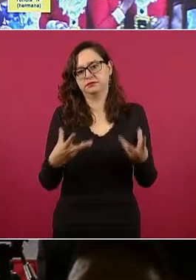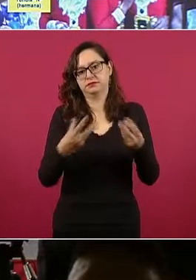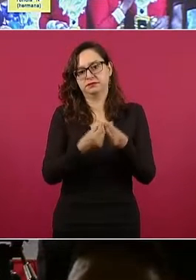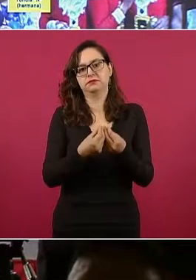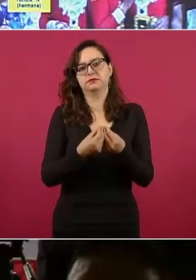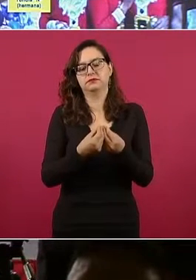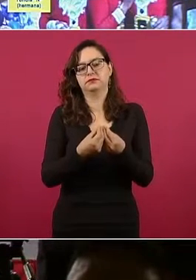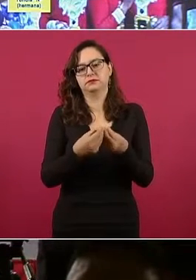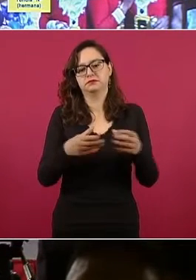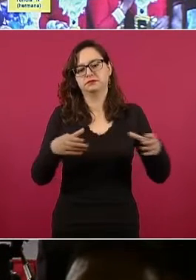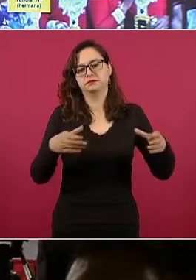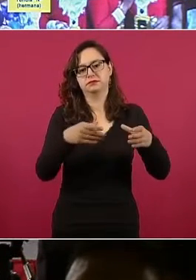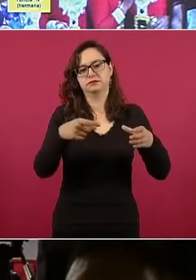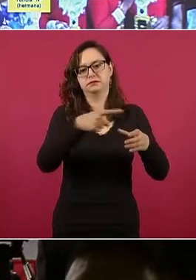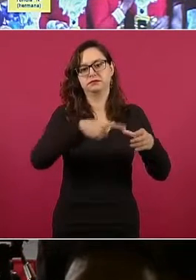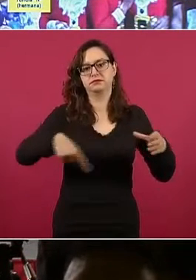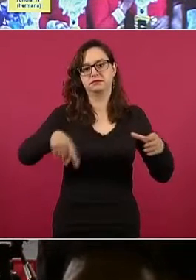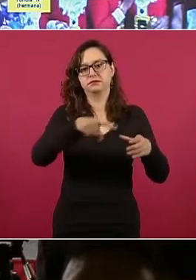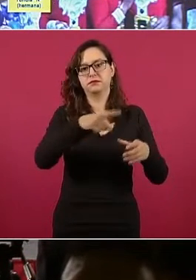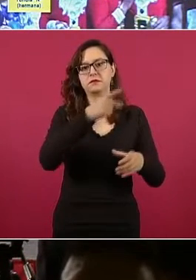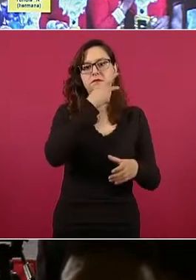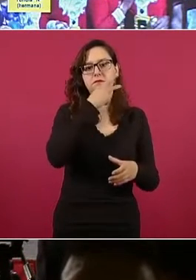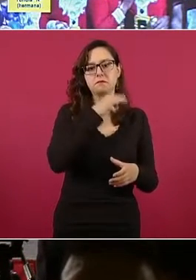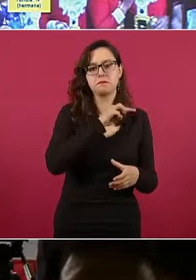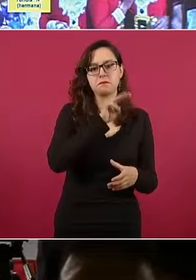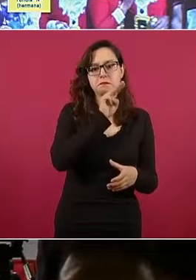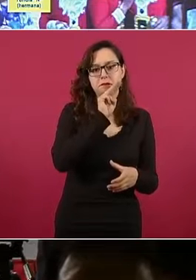que son los dos padres,